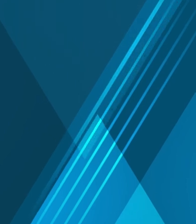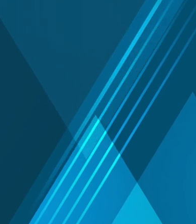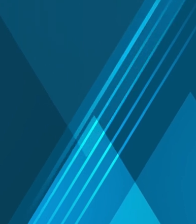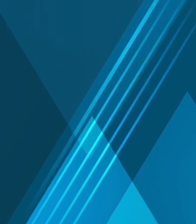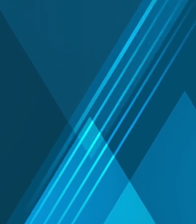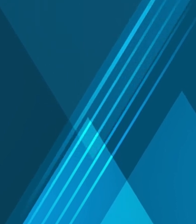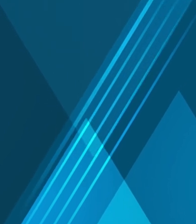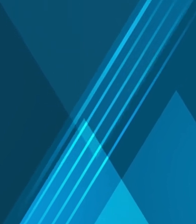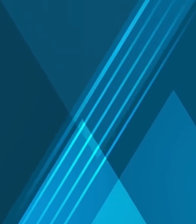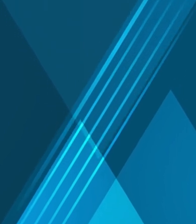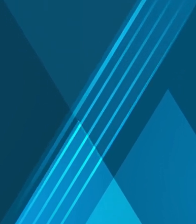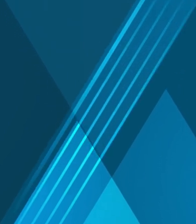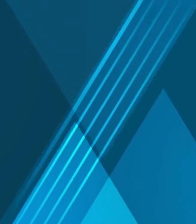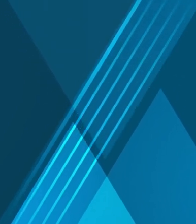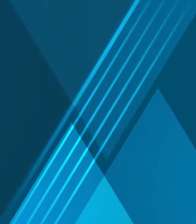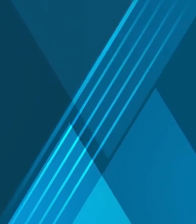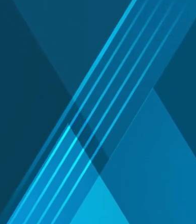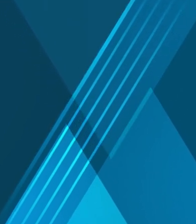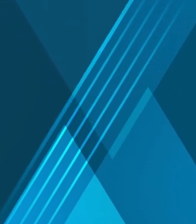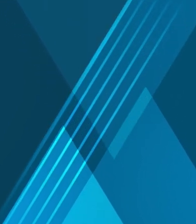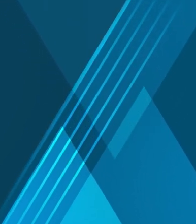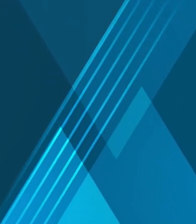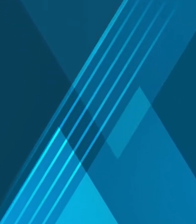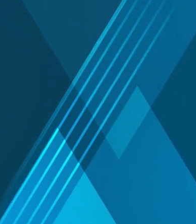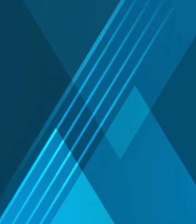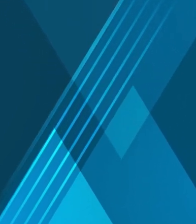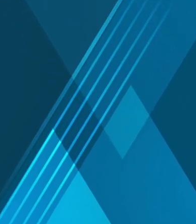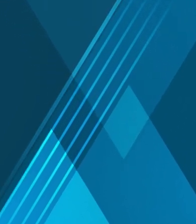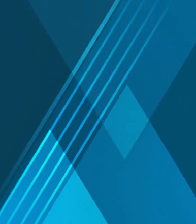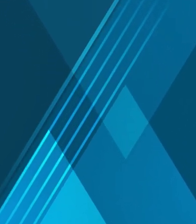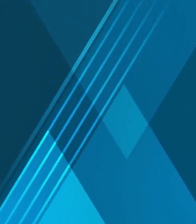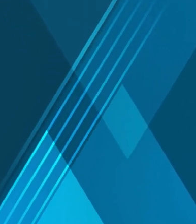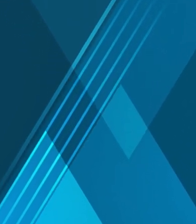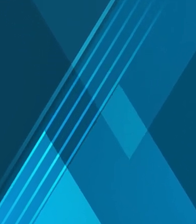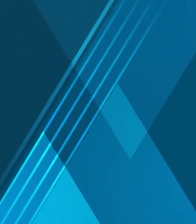Mantente informado con El Universal y suscríbete a nuestro canal.